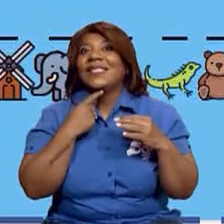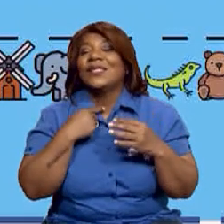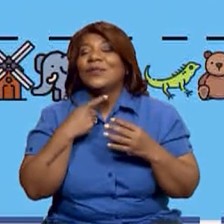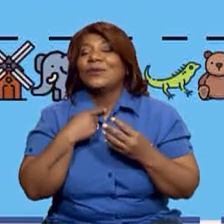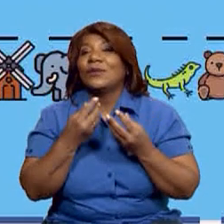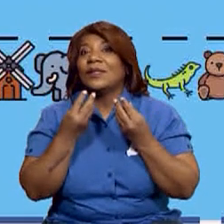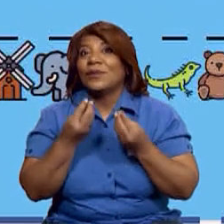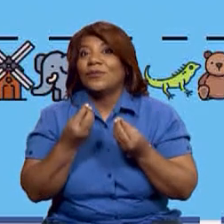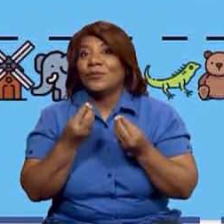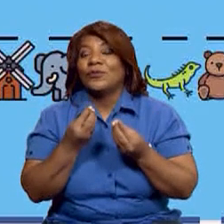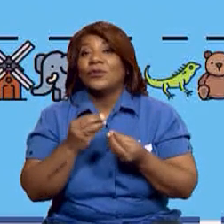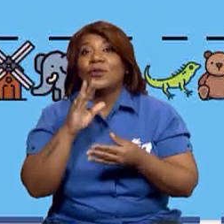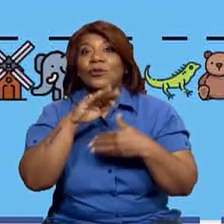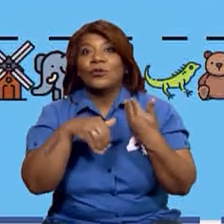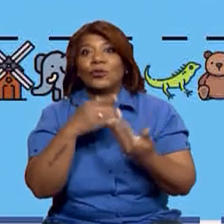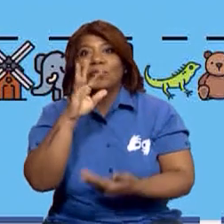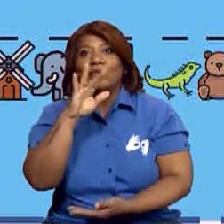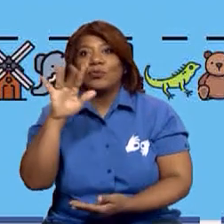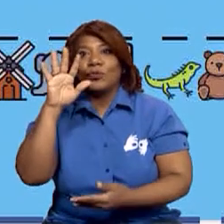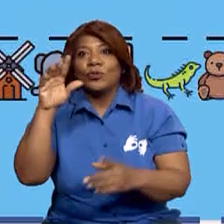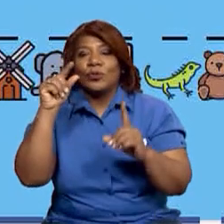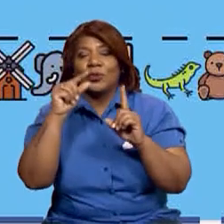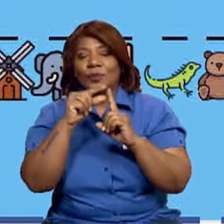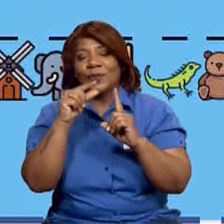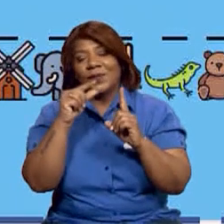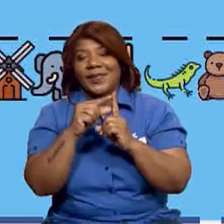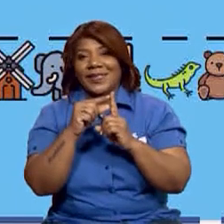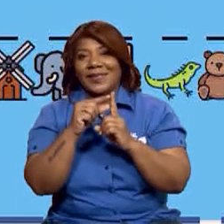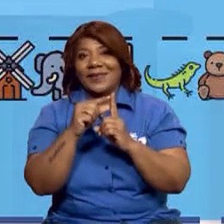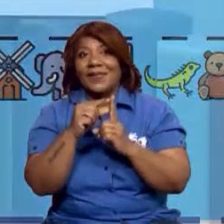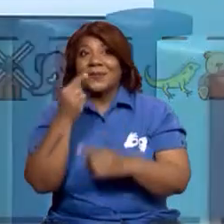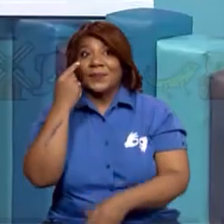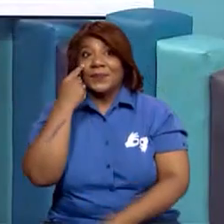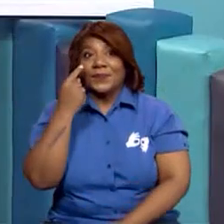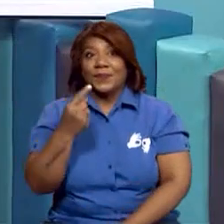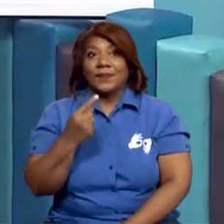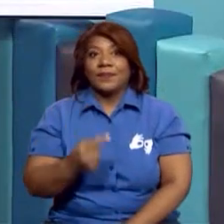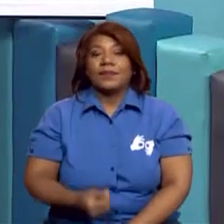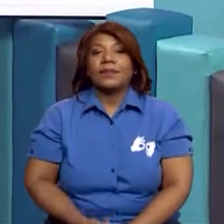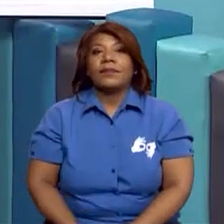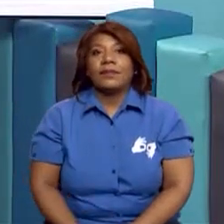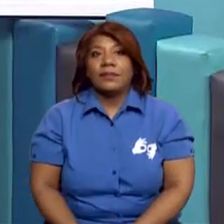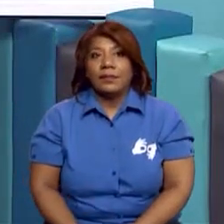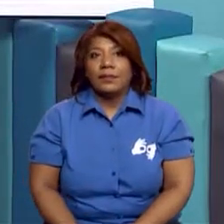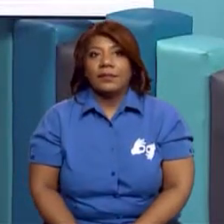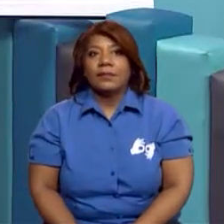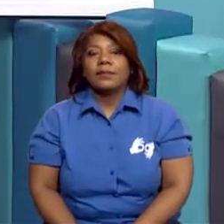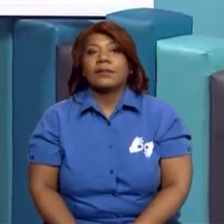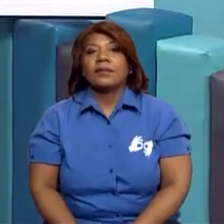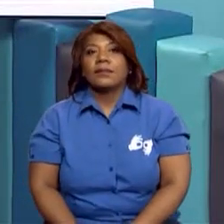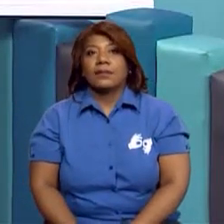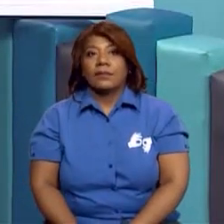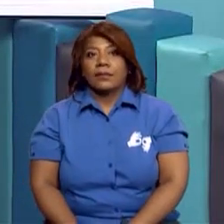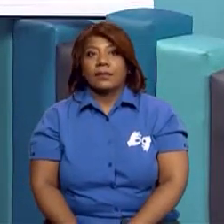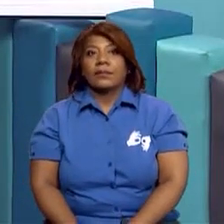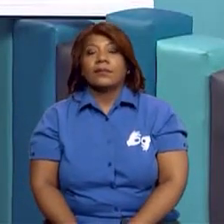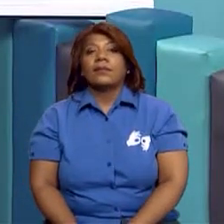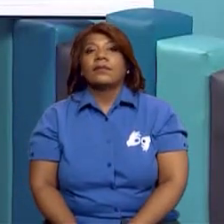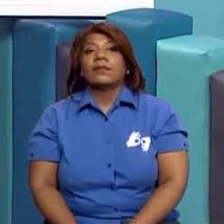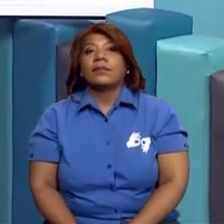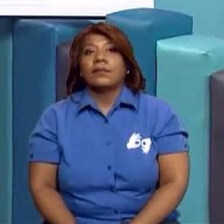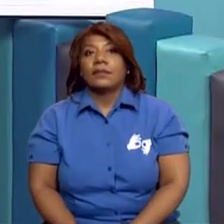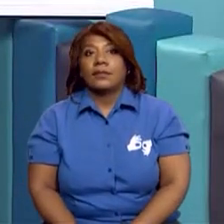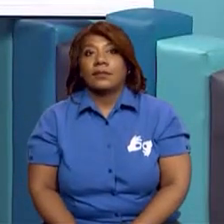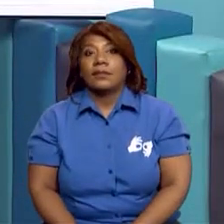fortaleciendo todas esas letras, esas palabras que no sabemos. Vamos a colocar en esas líneas la inicial